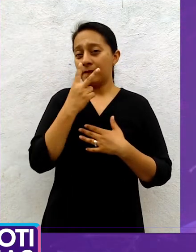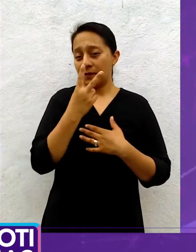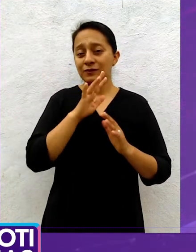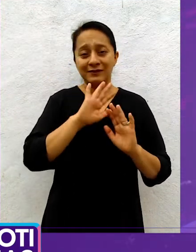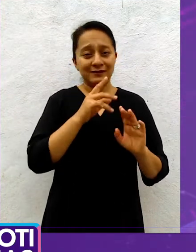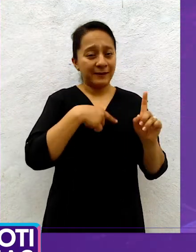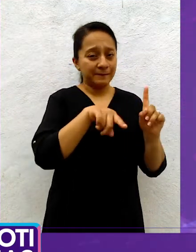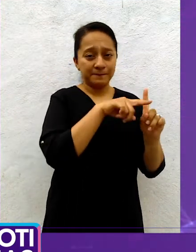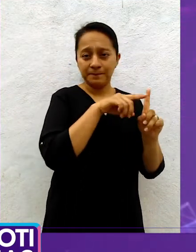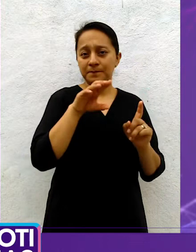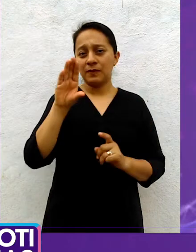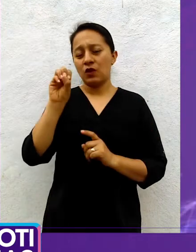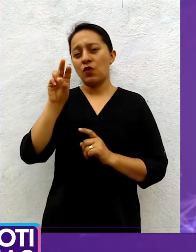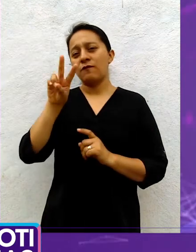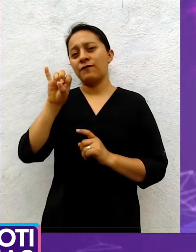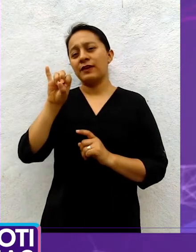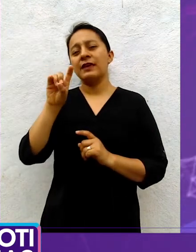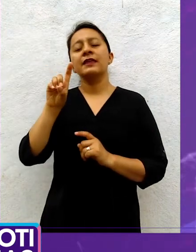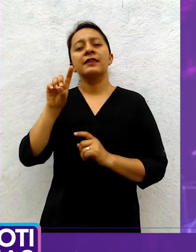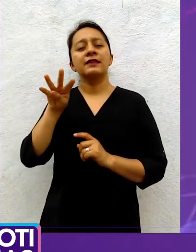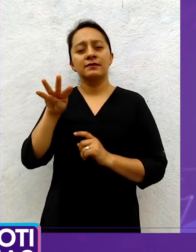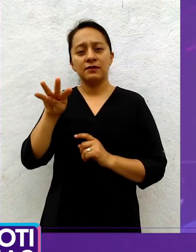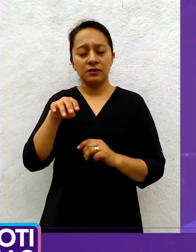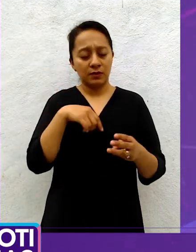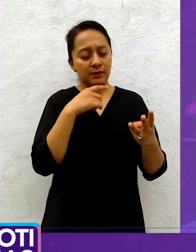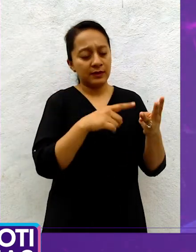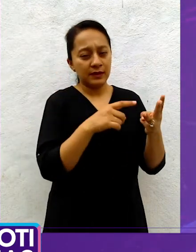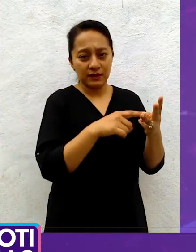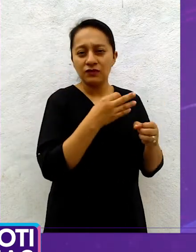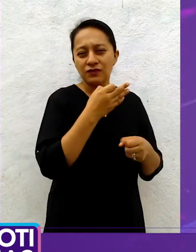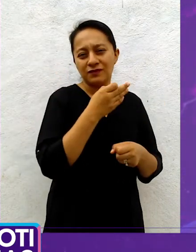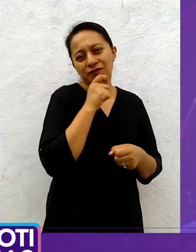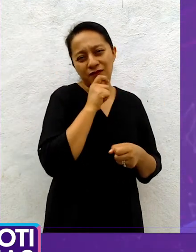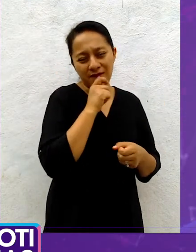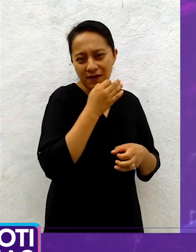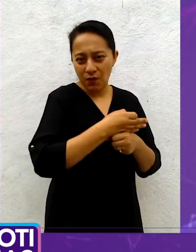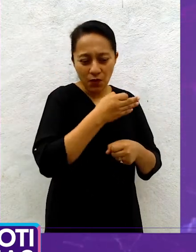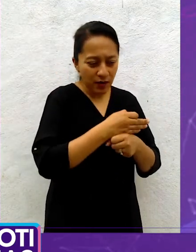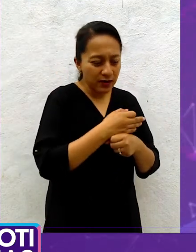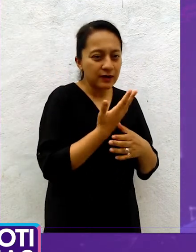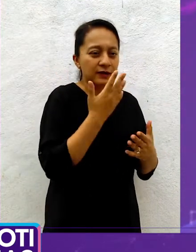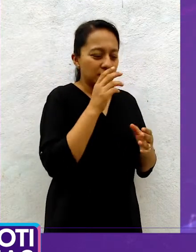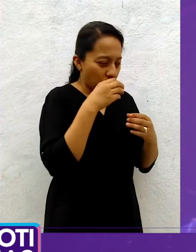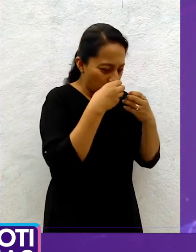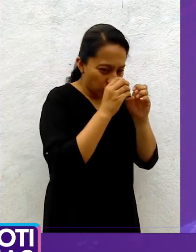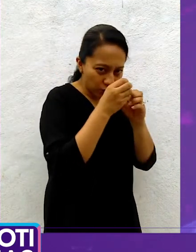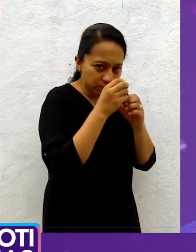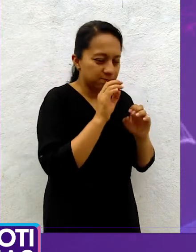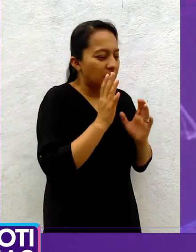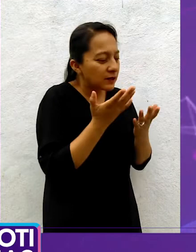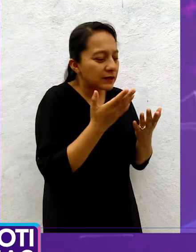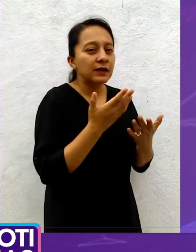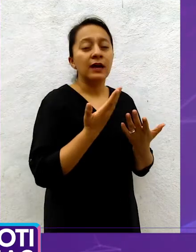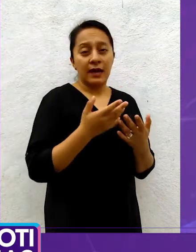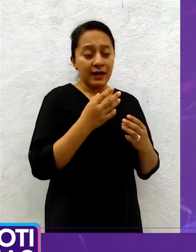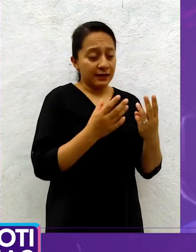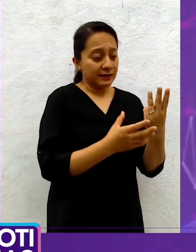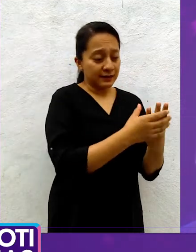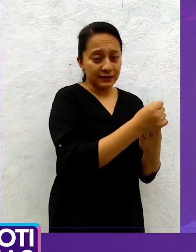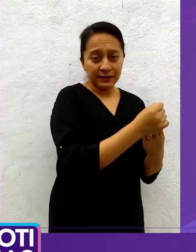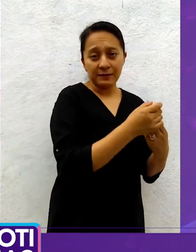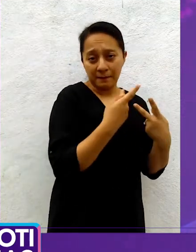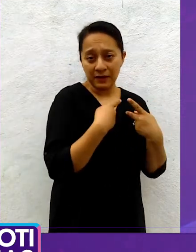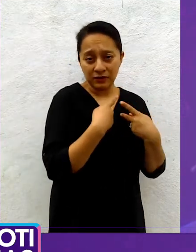que estos tres pacientes tienen en común haber participado en un evento familiar. Con imágenes de Juan José